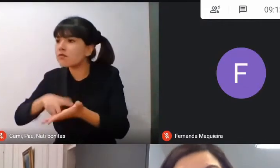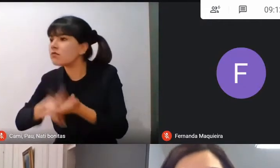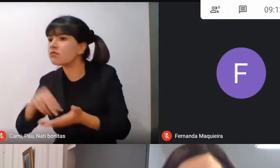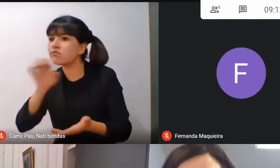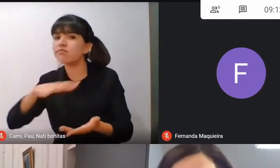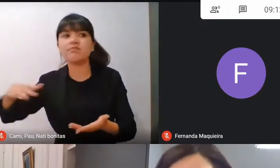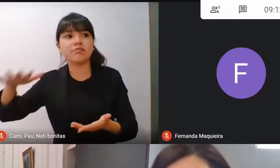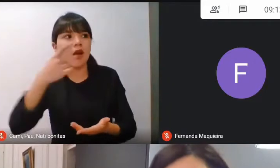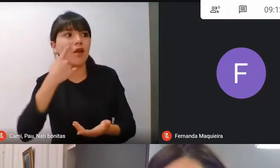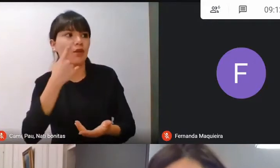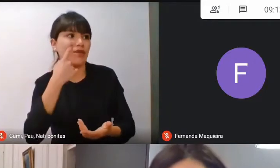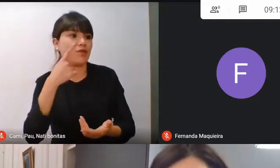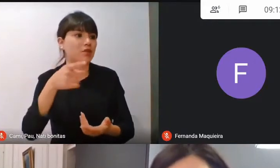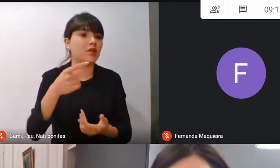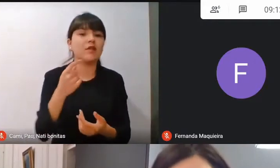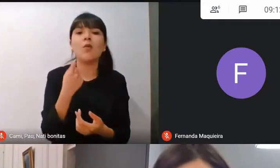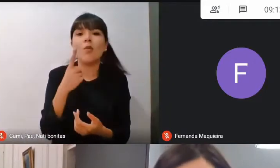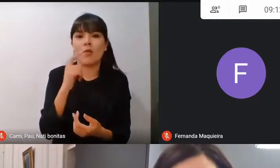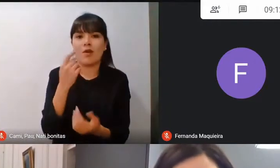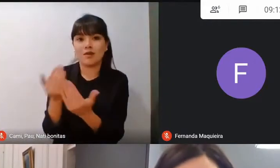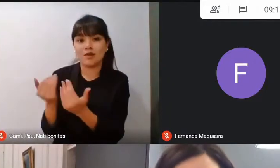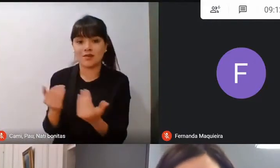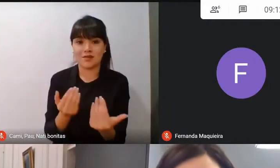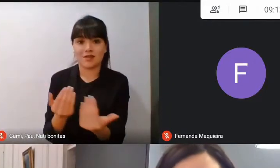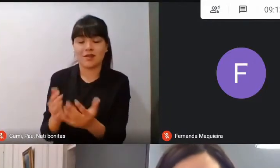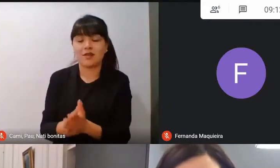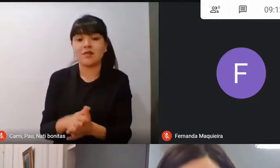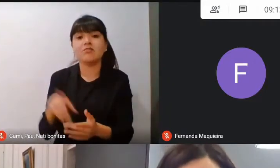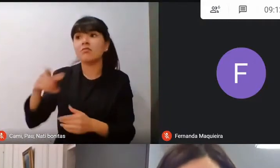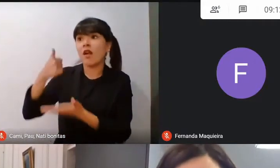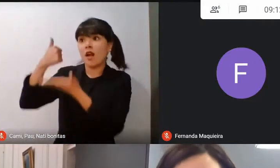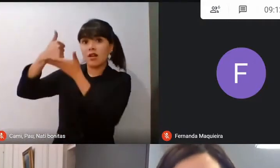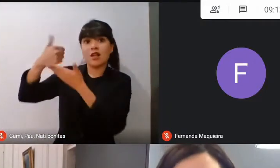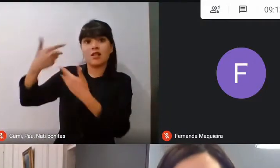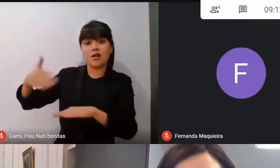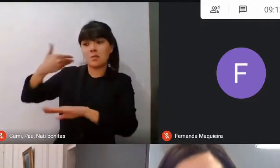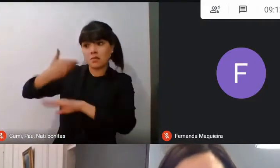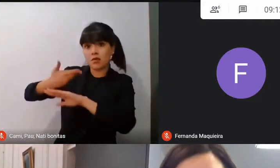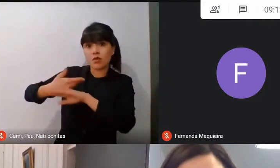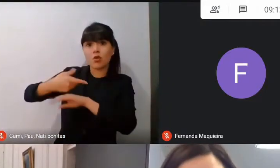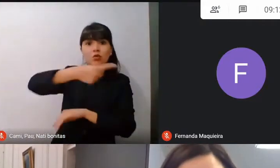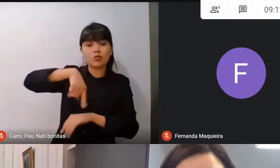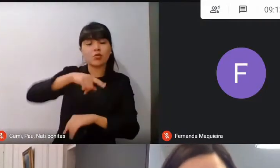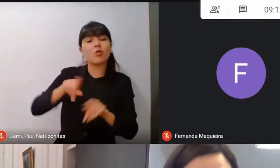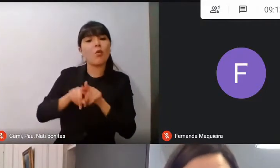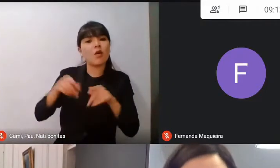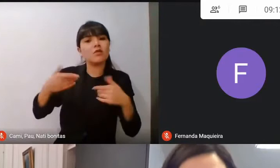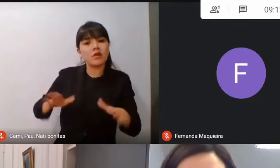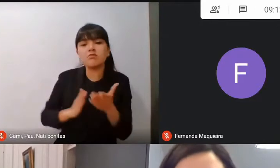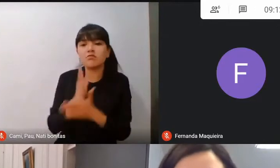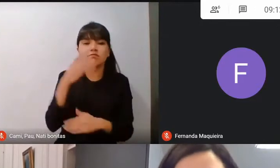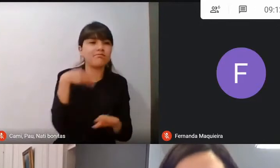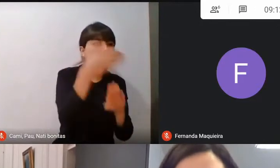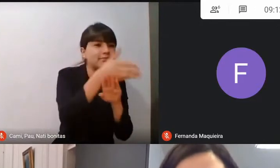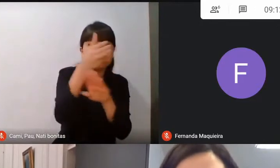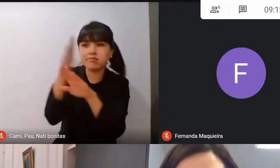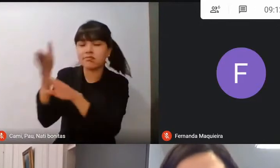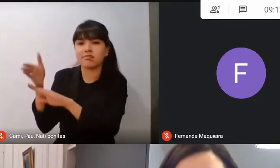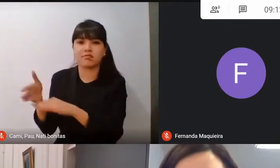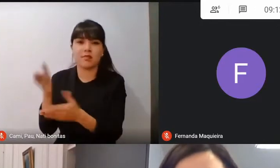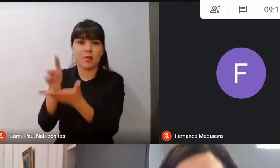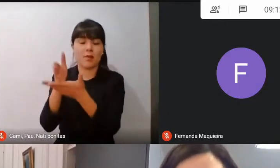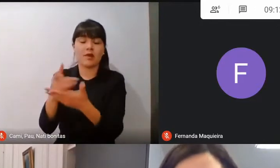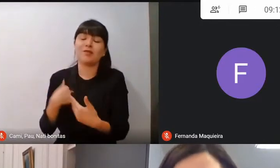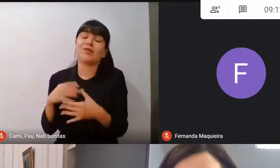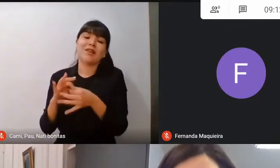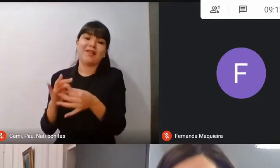me lo pidió y así lo hemos estado haciendo durante este tiempo. Así que les agradezco la bienvenida. Solo